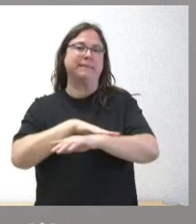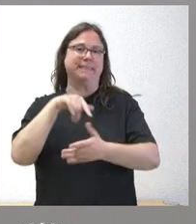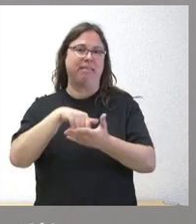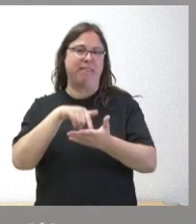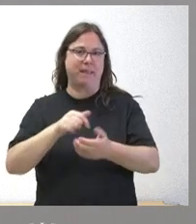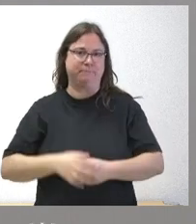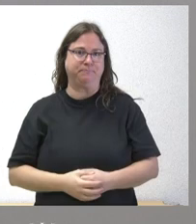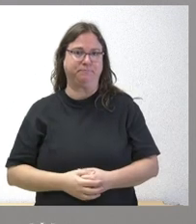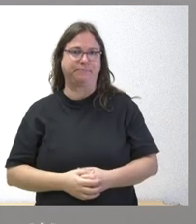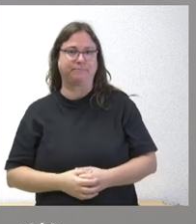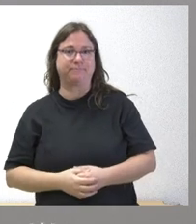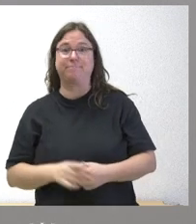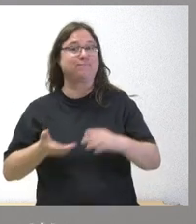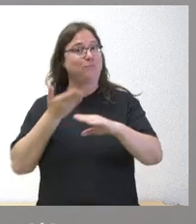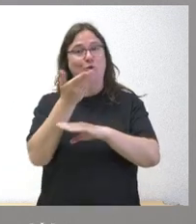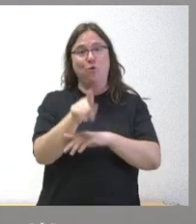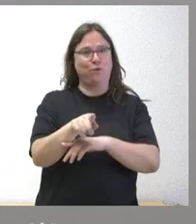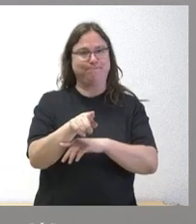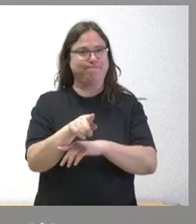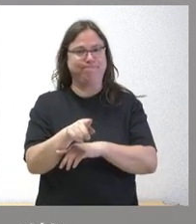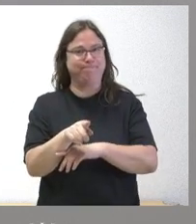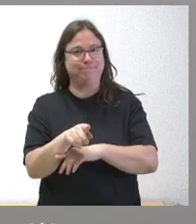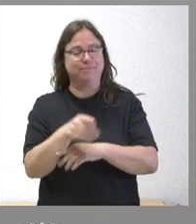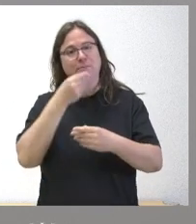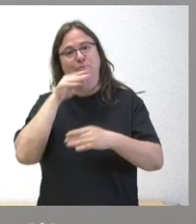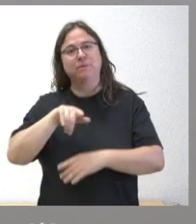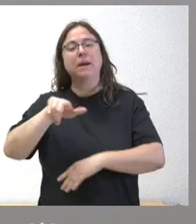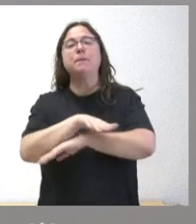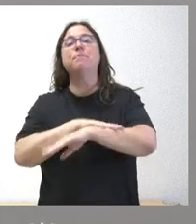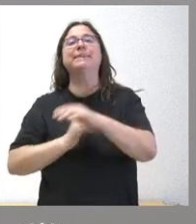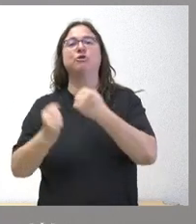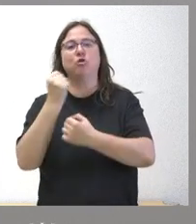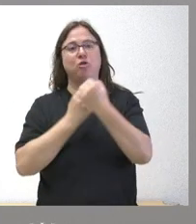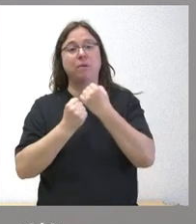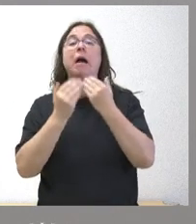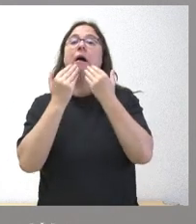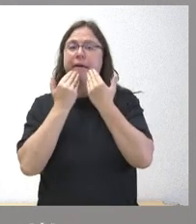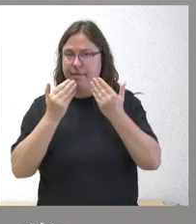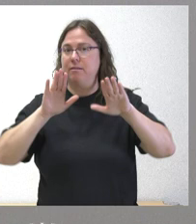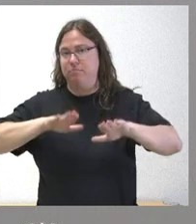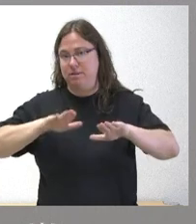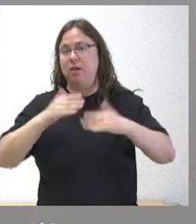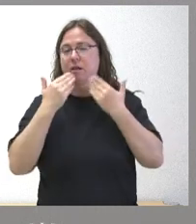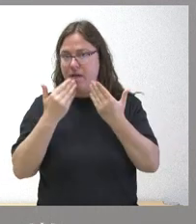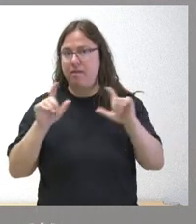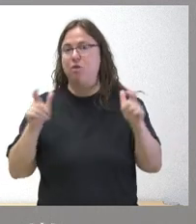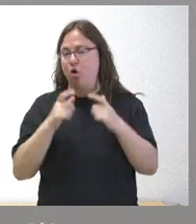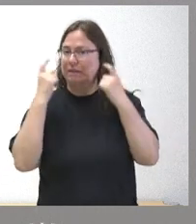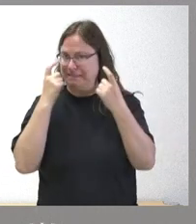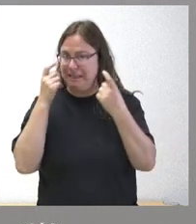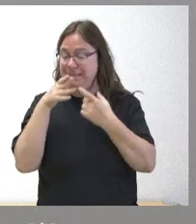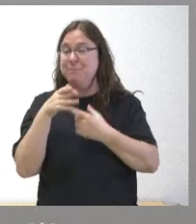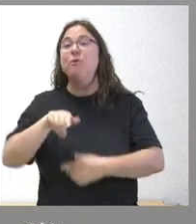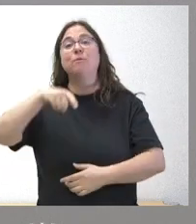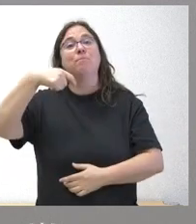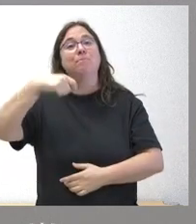lo que pasa es que no fue la ministra de Hacienda y fue el ministro de Economía le agradecemos mucho su presencia y el interés que mostró en la reunión pero no fue la